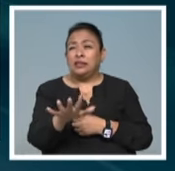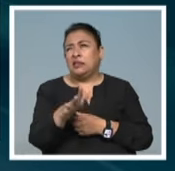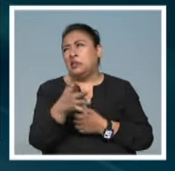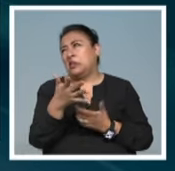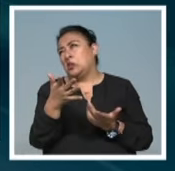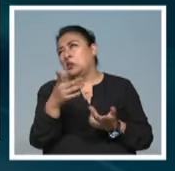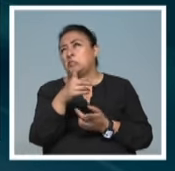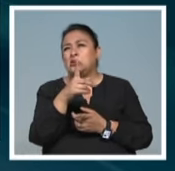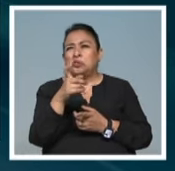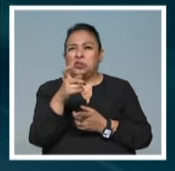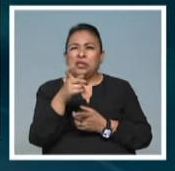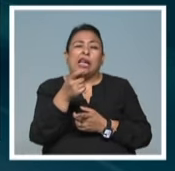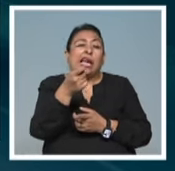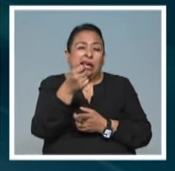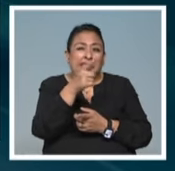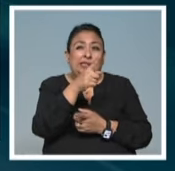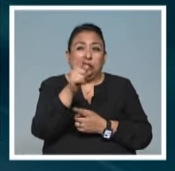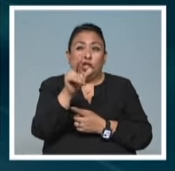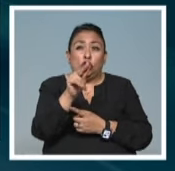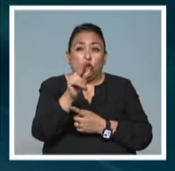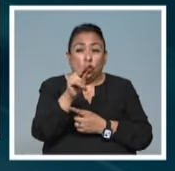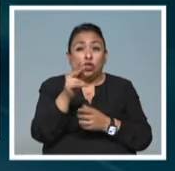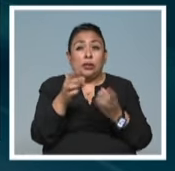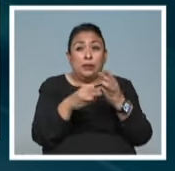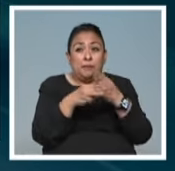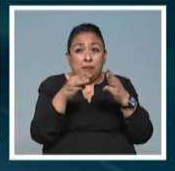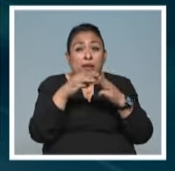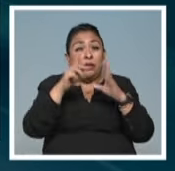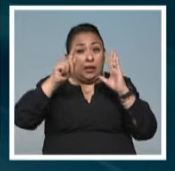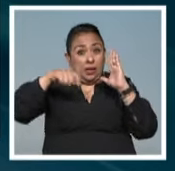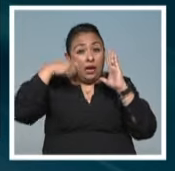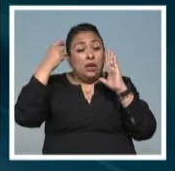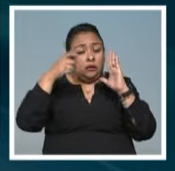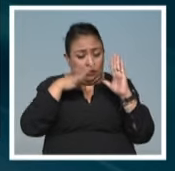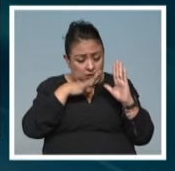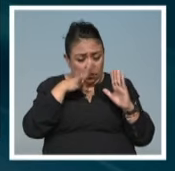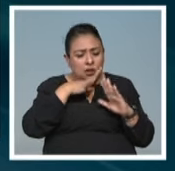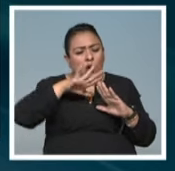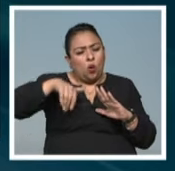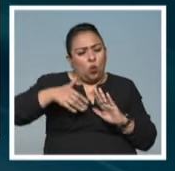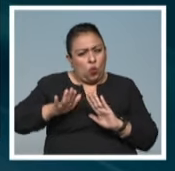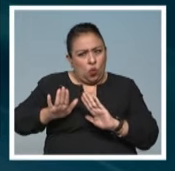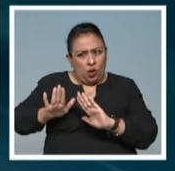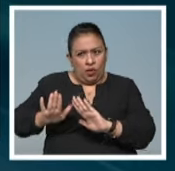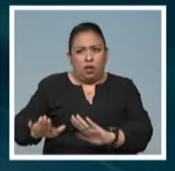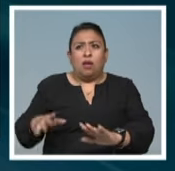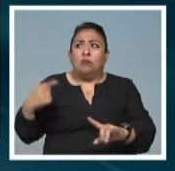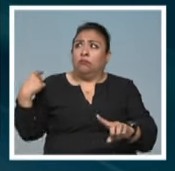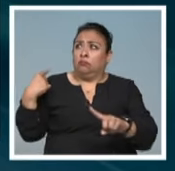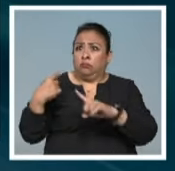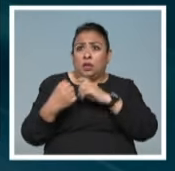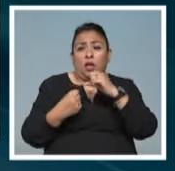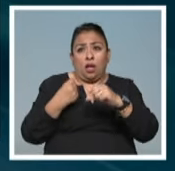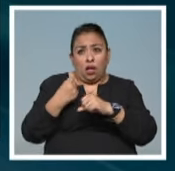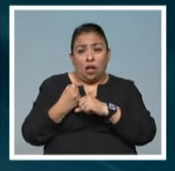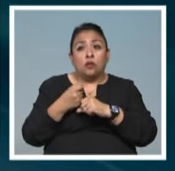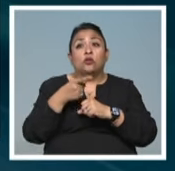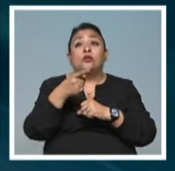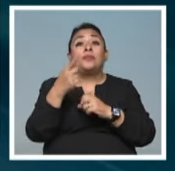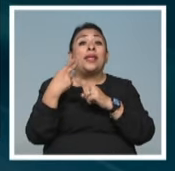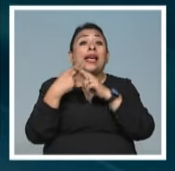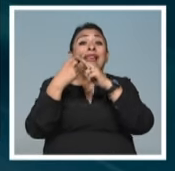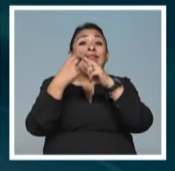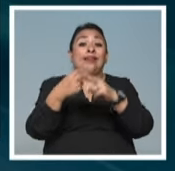ya casi vamos para los 180 materiales cinematográficos a lo largo de estos años. El